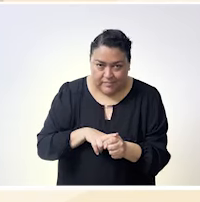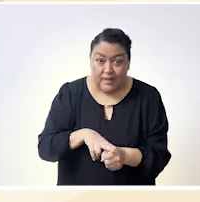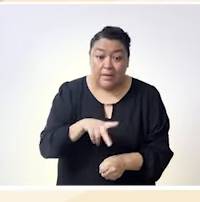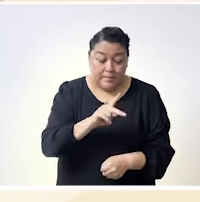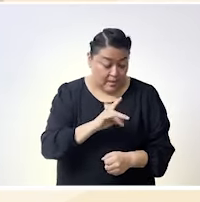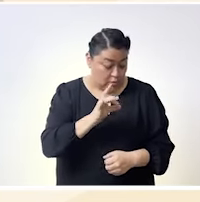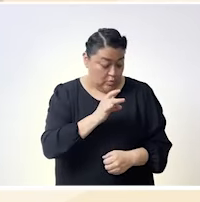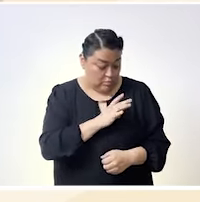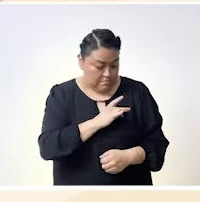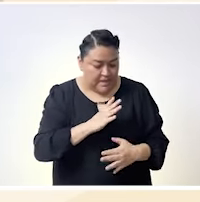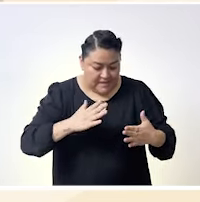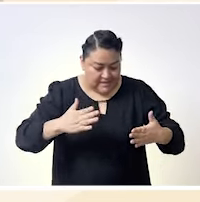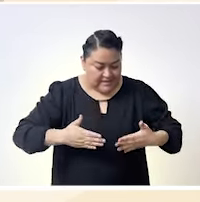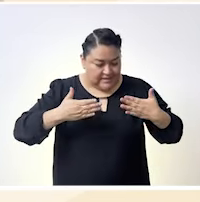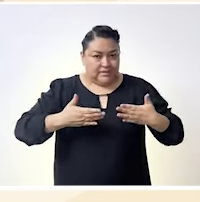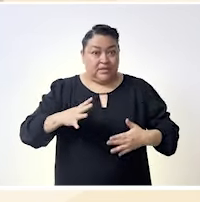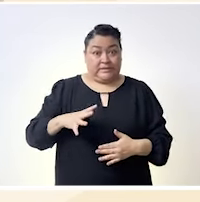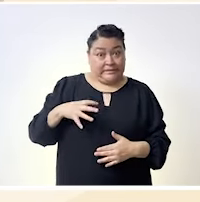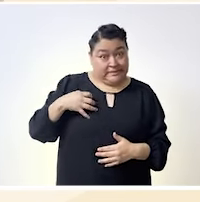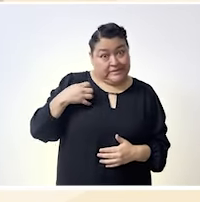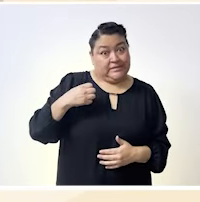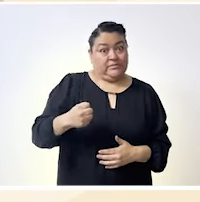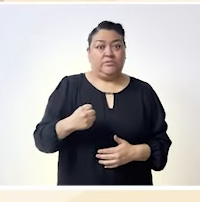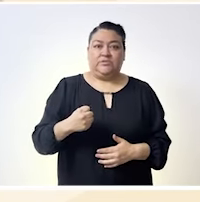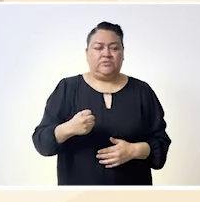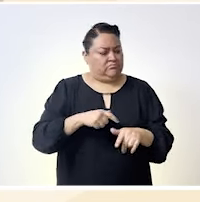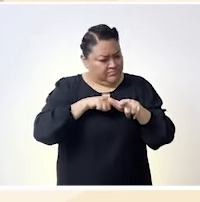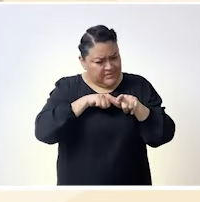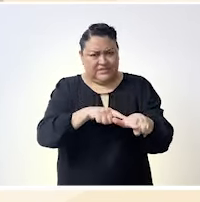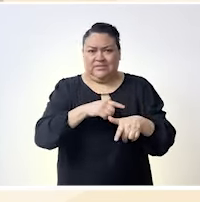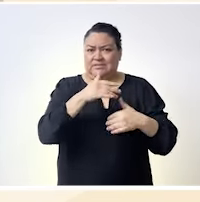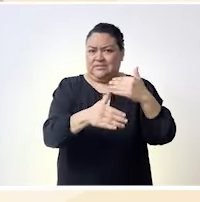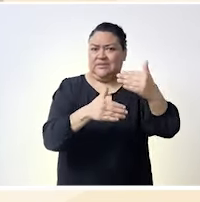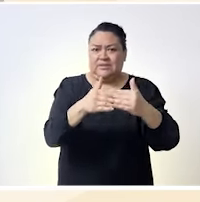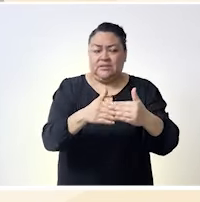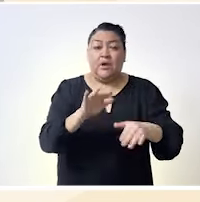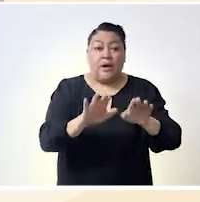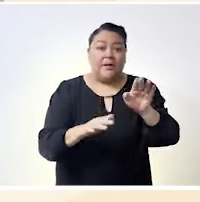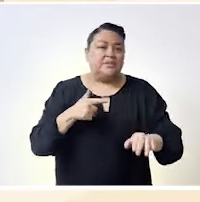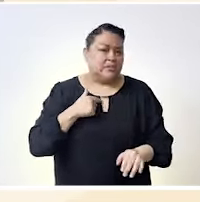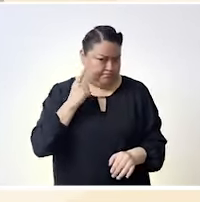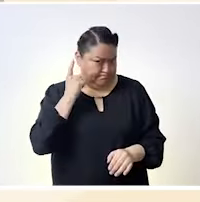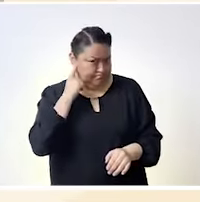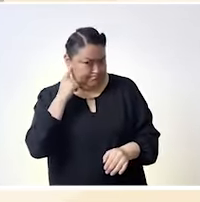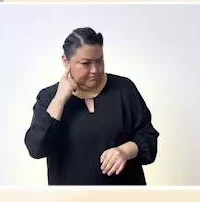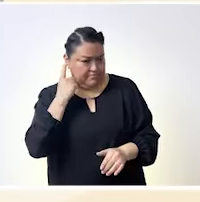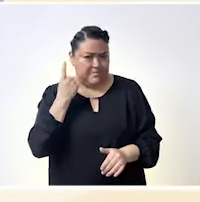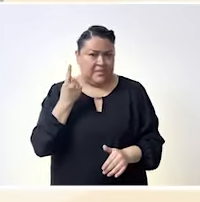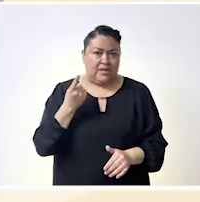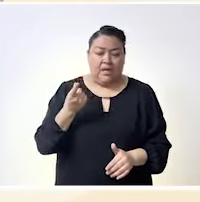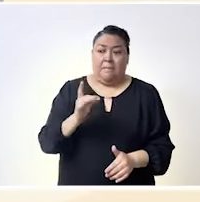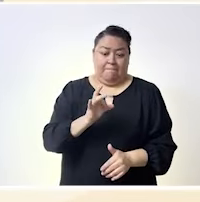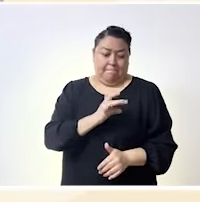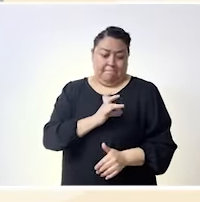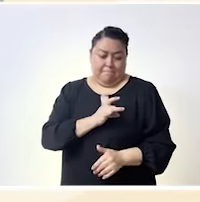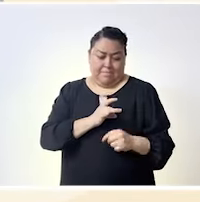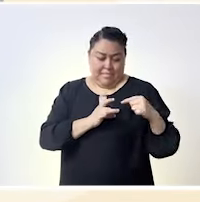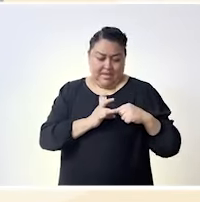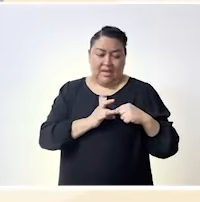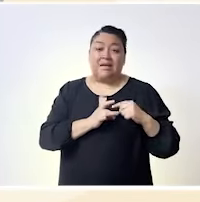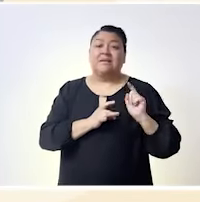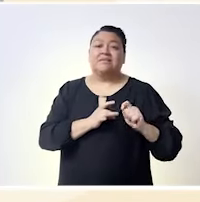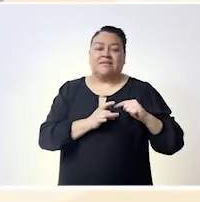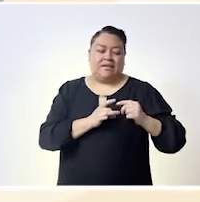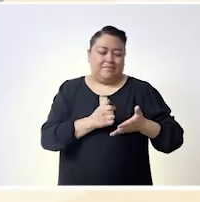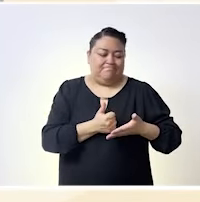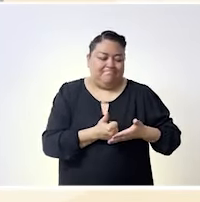pero también ese miedo nos impulsa nos mueve y yo creo que si he escuchado de repente ¿no? que el miedo hay que hacerlo